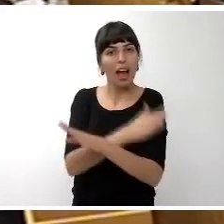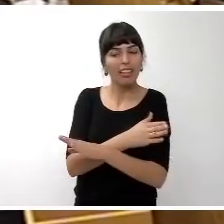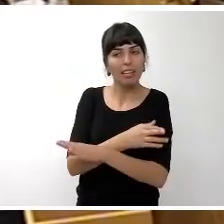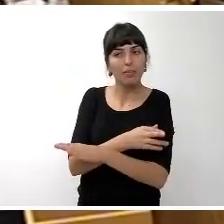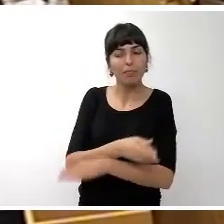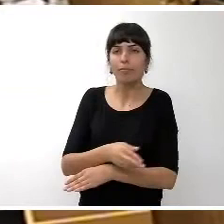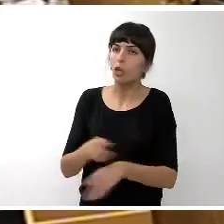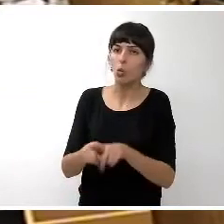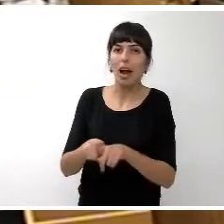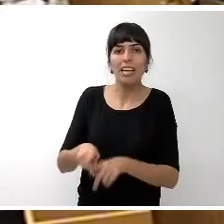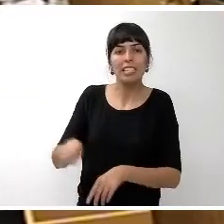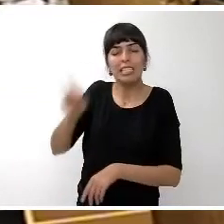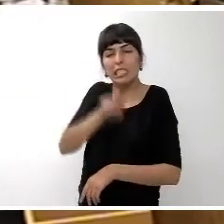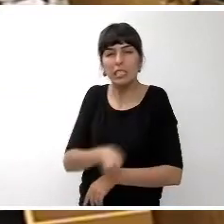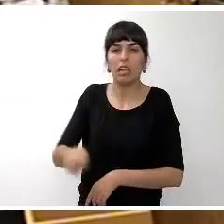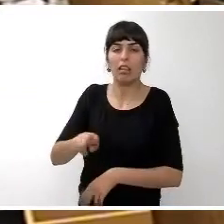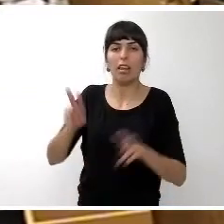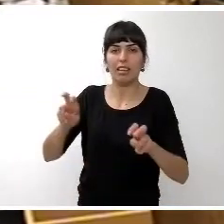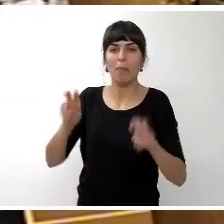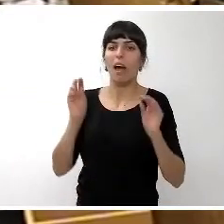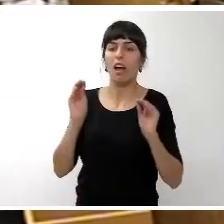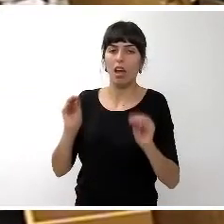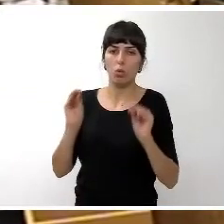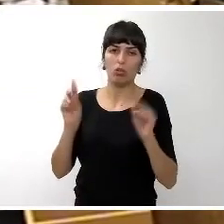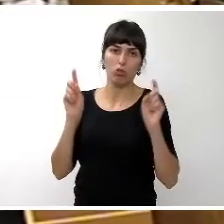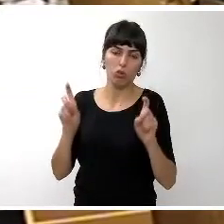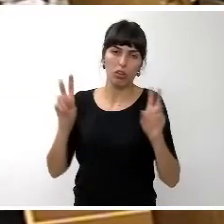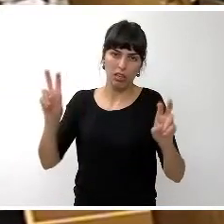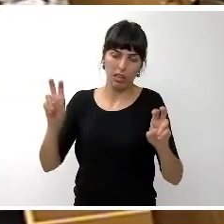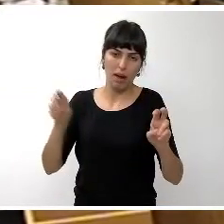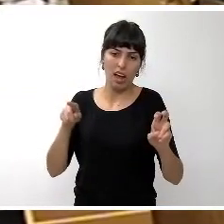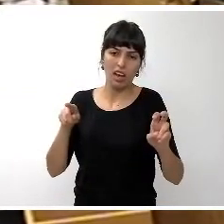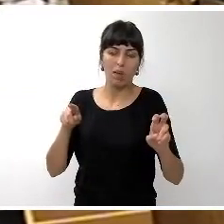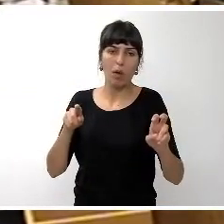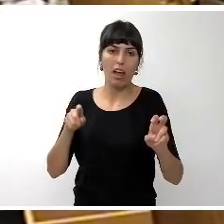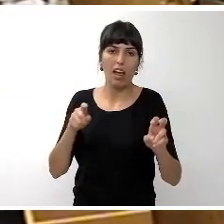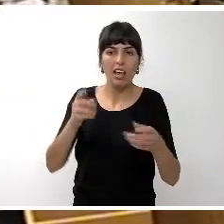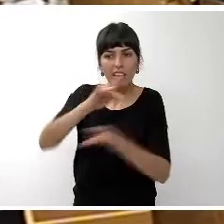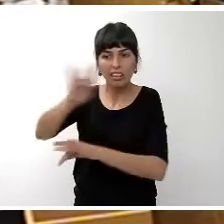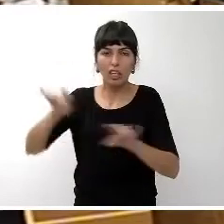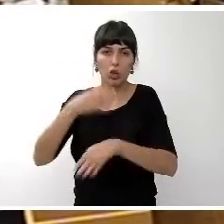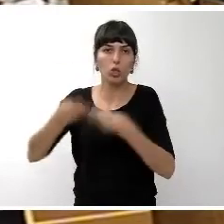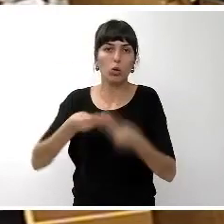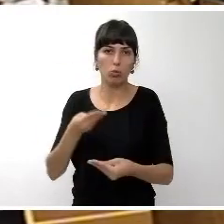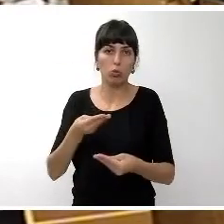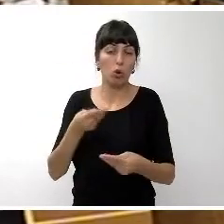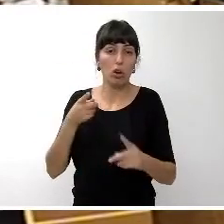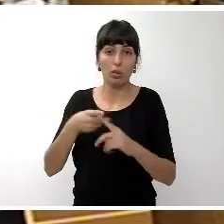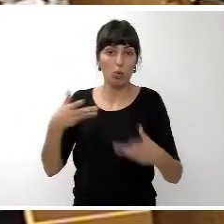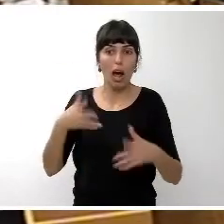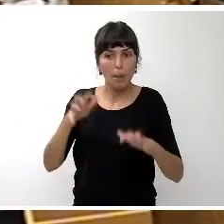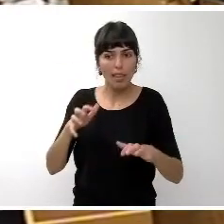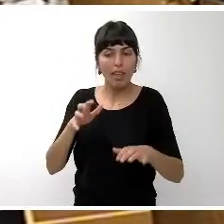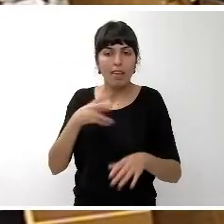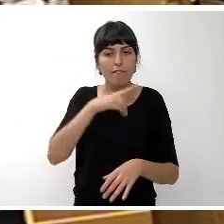más que podamos en lo que es la educación en esta población para que aprenda a valorar lo que tiende y aprenda a valorar